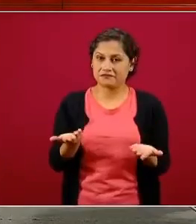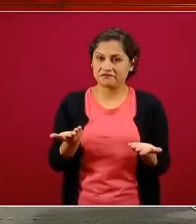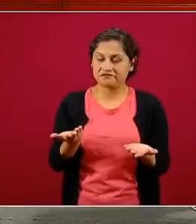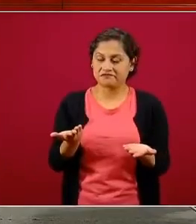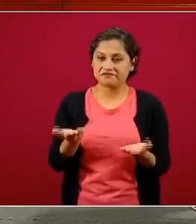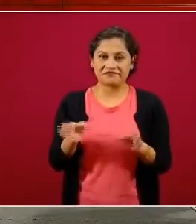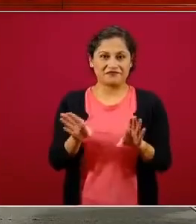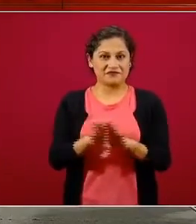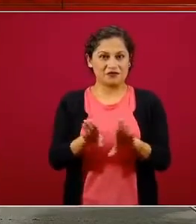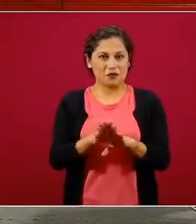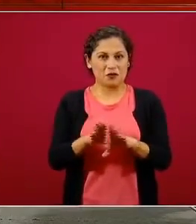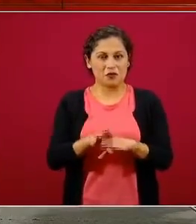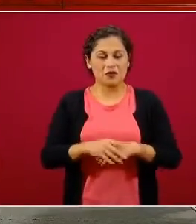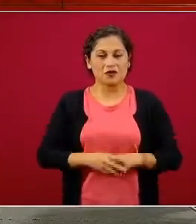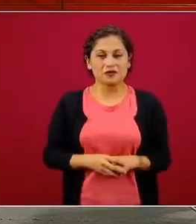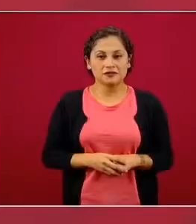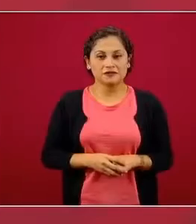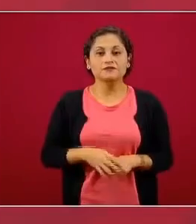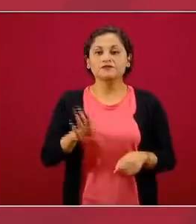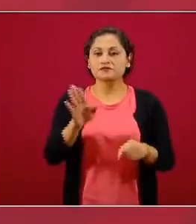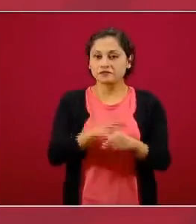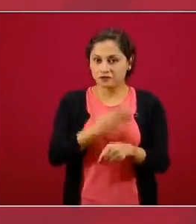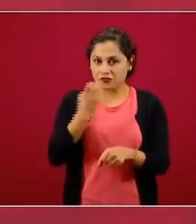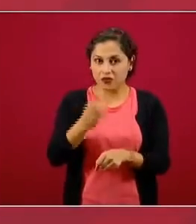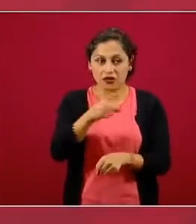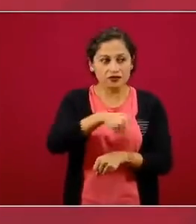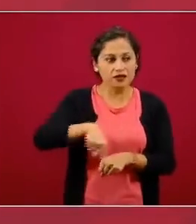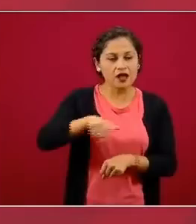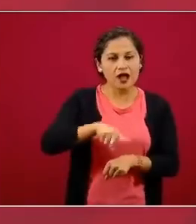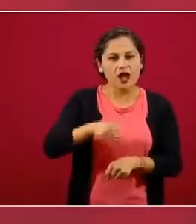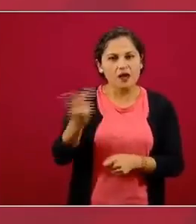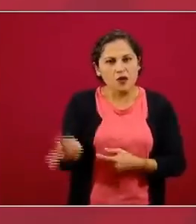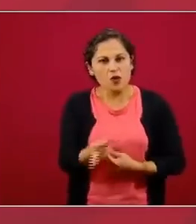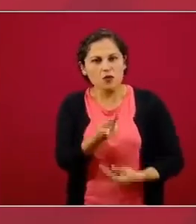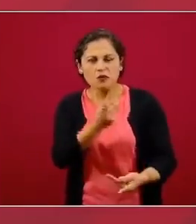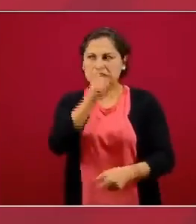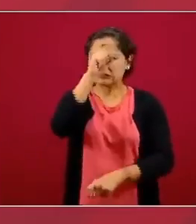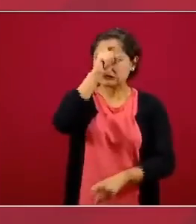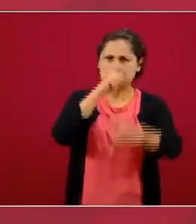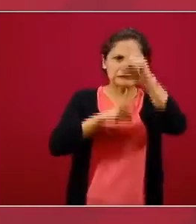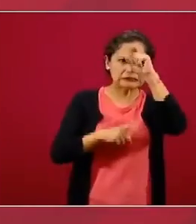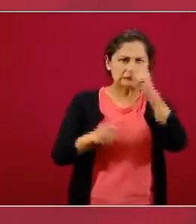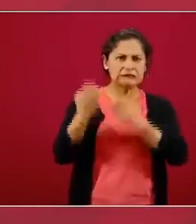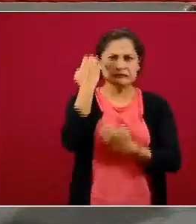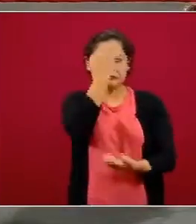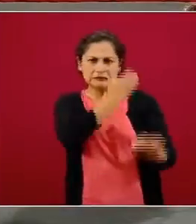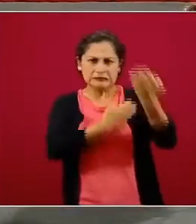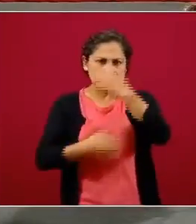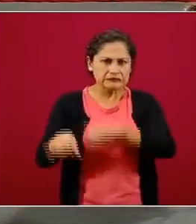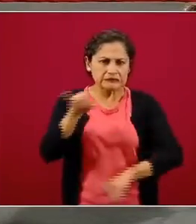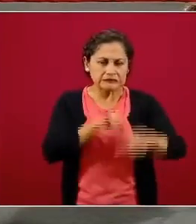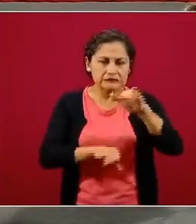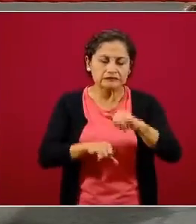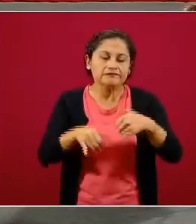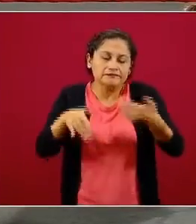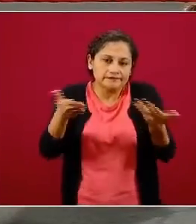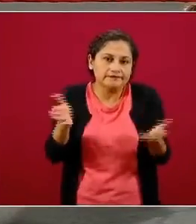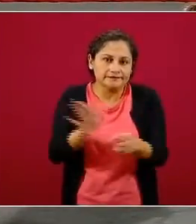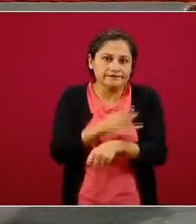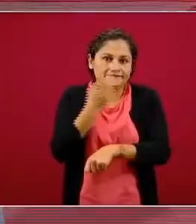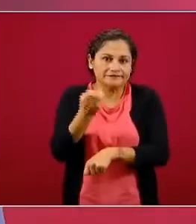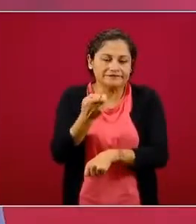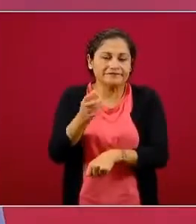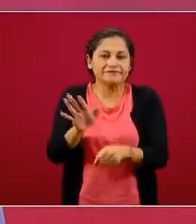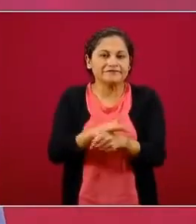extraña que pudiera haber parte de la inquietud de pruebas, pruebas, pruebas relacionada con esto. Pero bueno, sí, gracias por la reflexión, estaremos